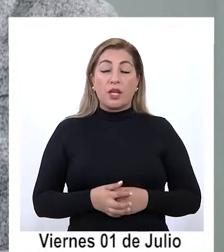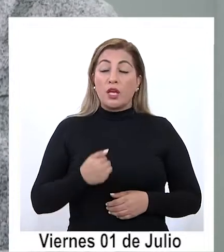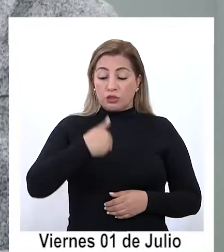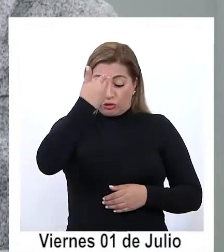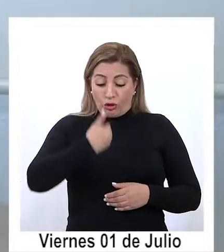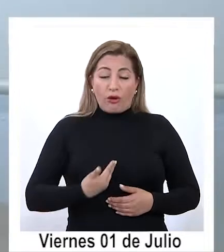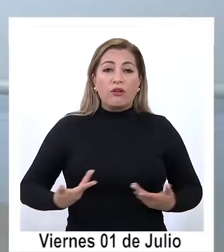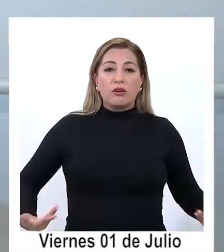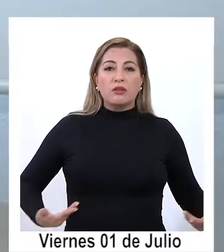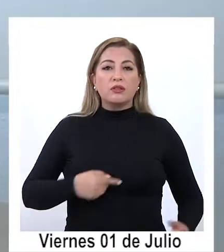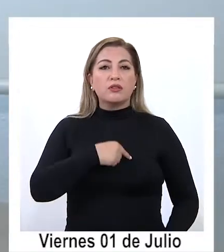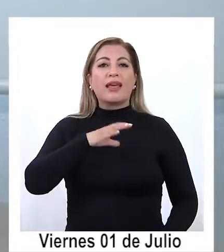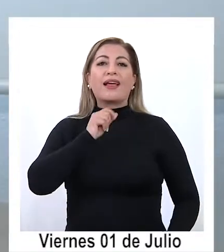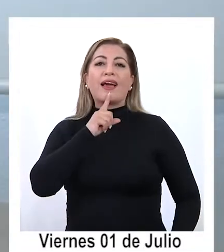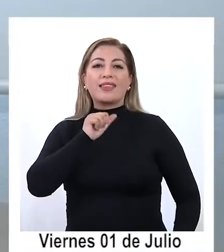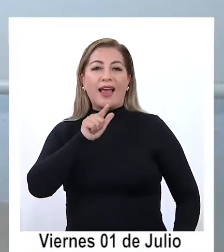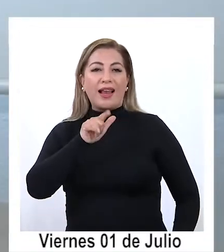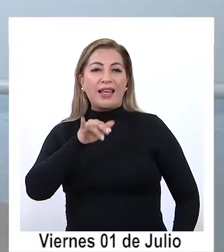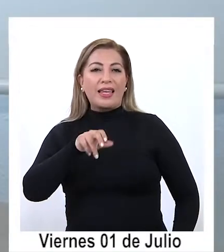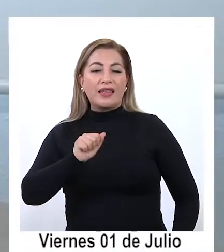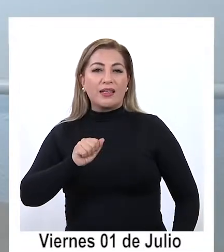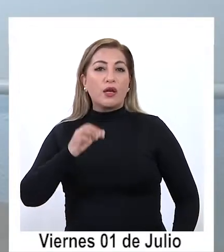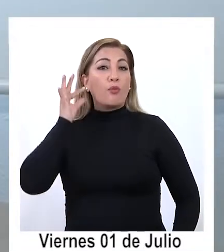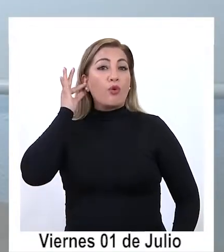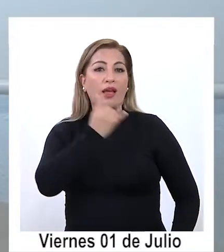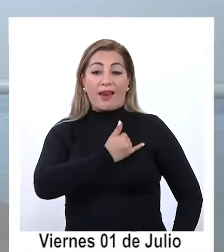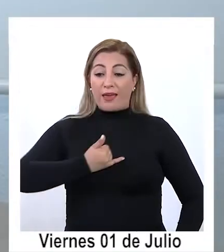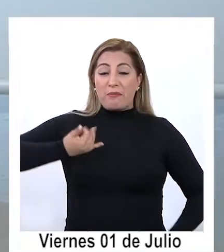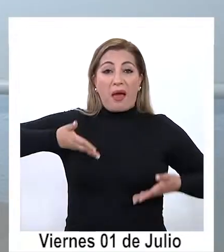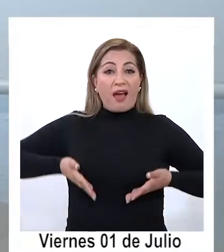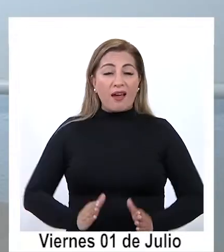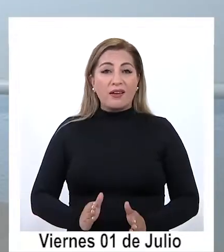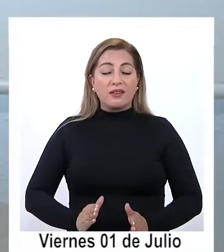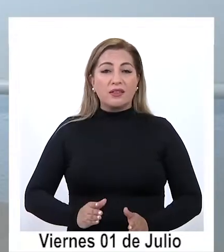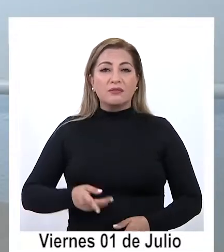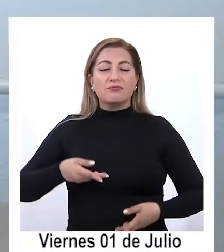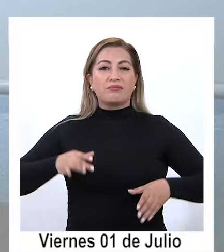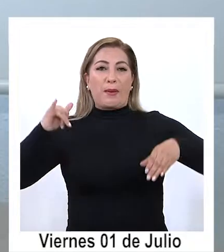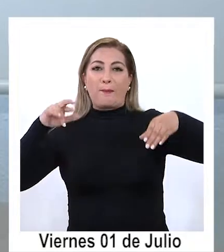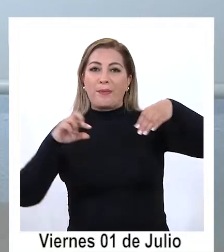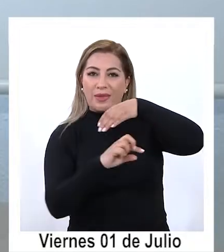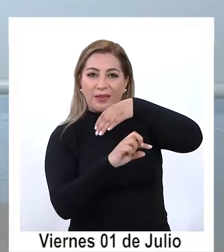yo soy Catalina mujer aymara pequeña